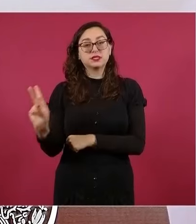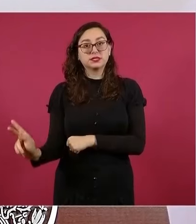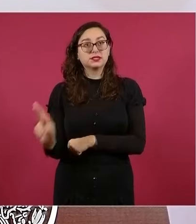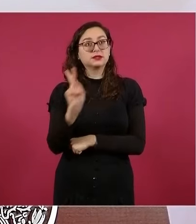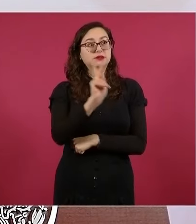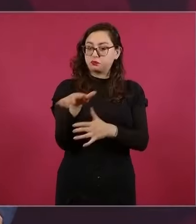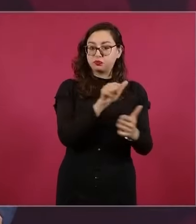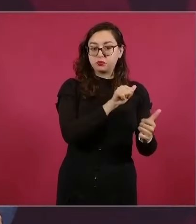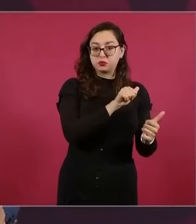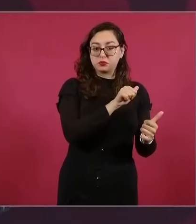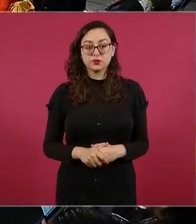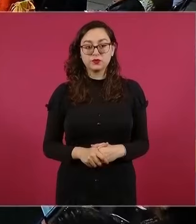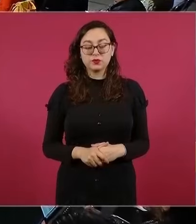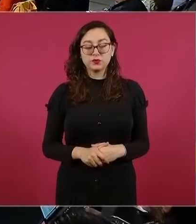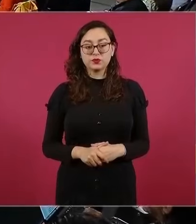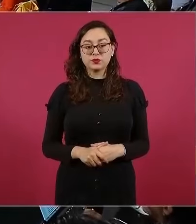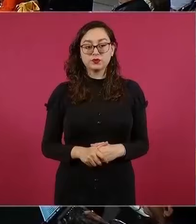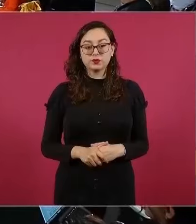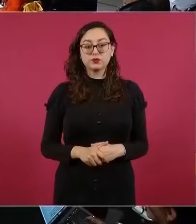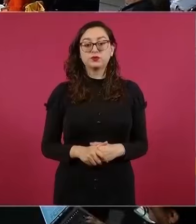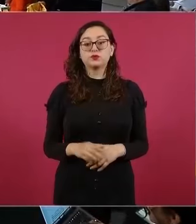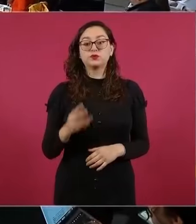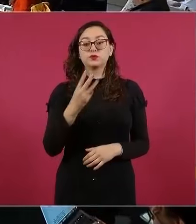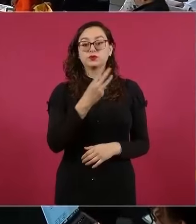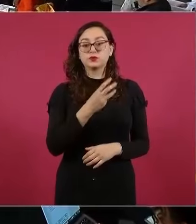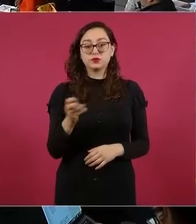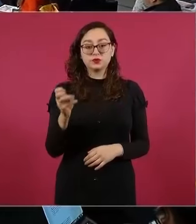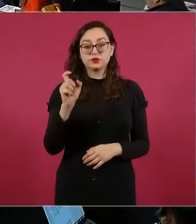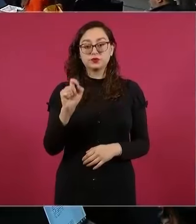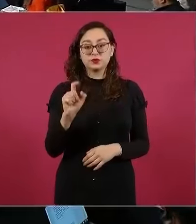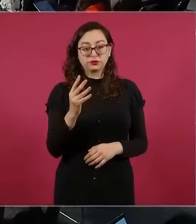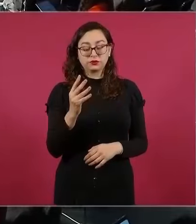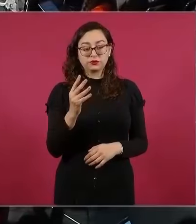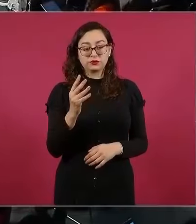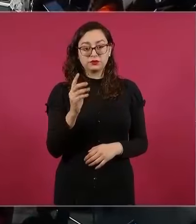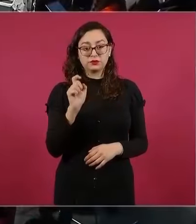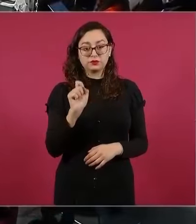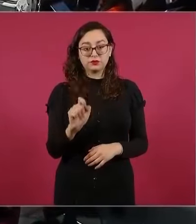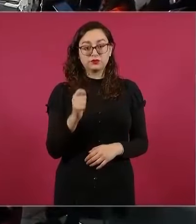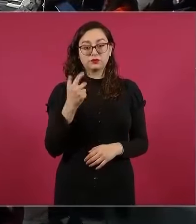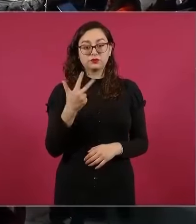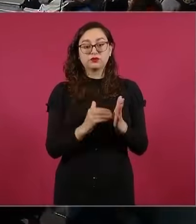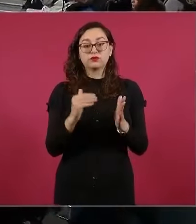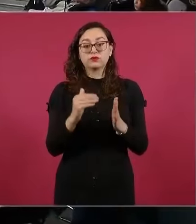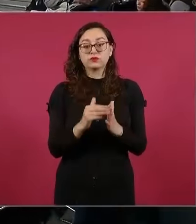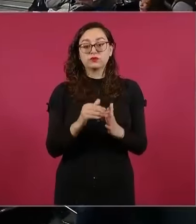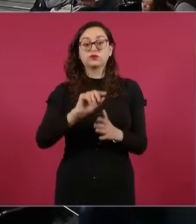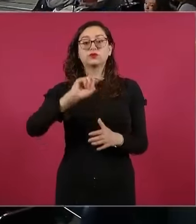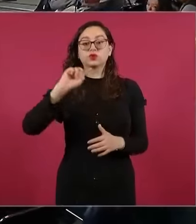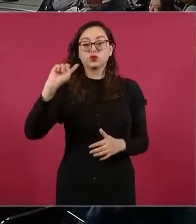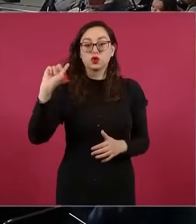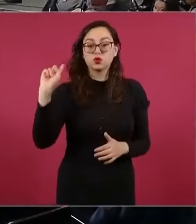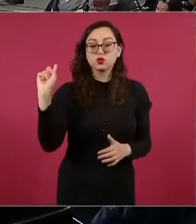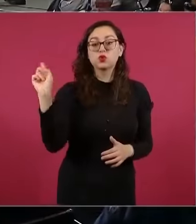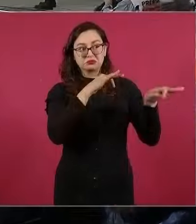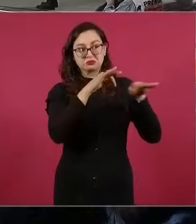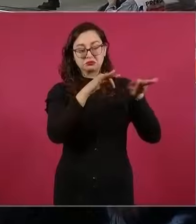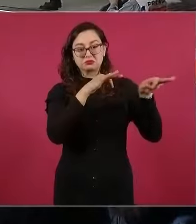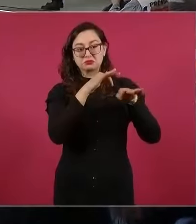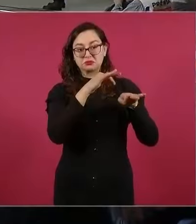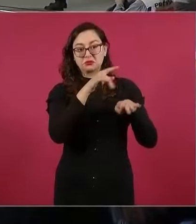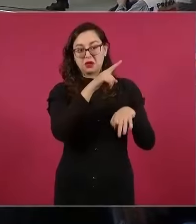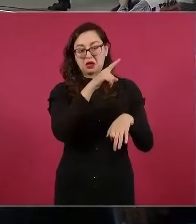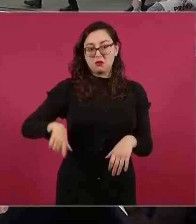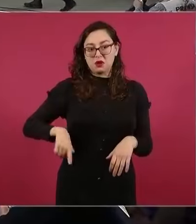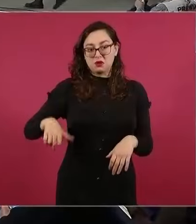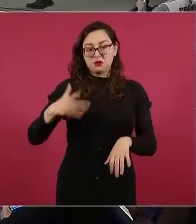y ellos envían 324 mil.8 millones de dólares, aportan a